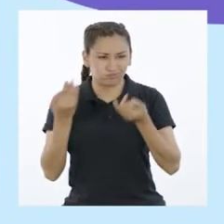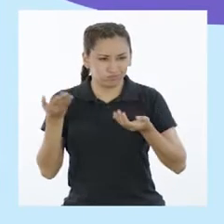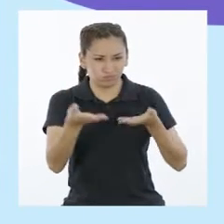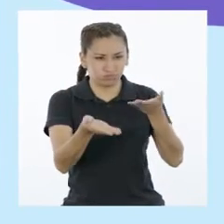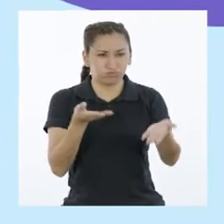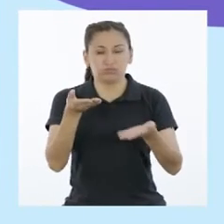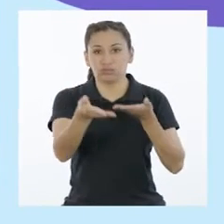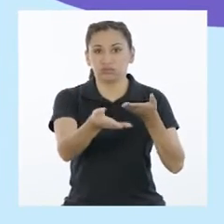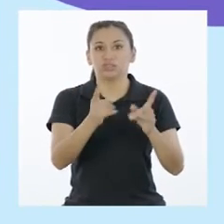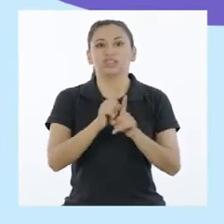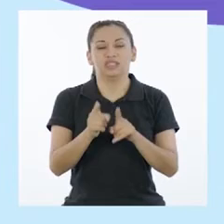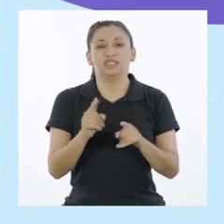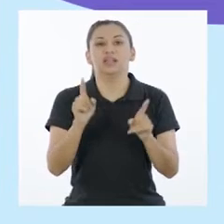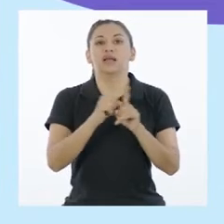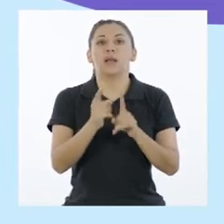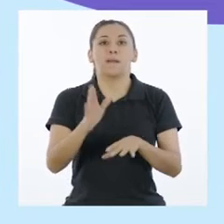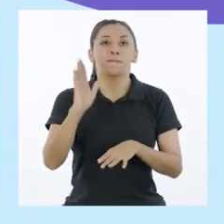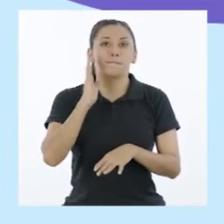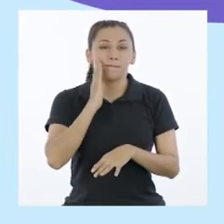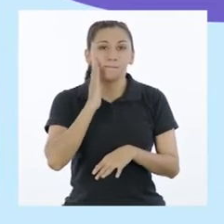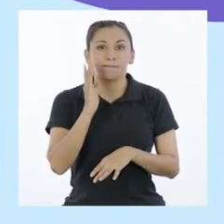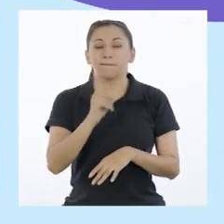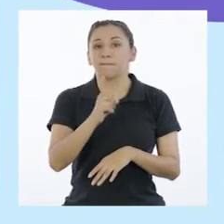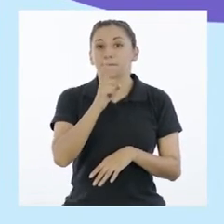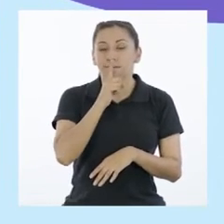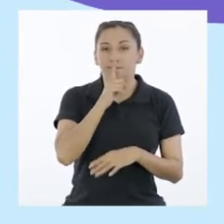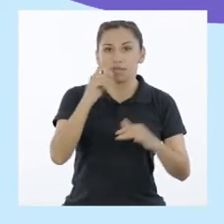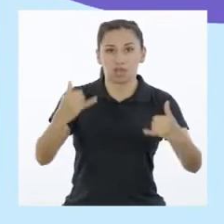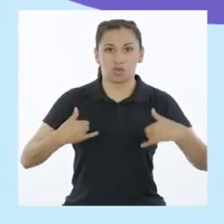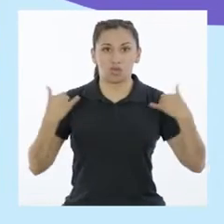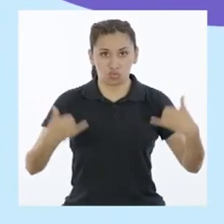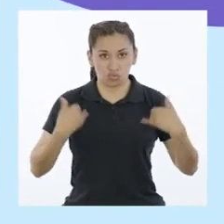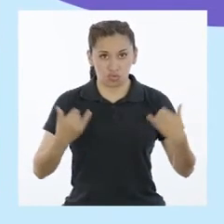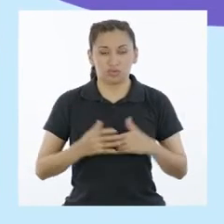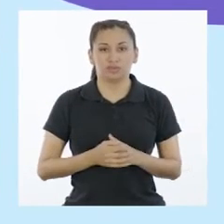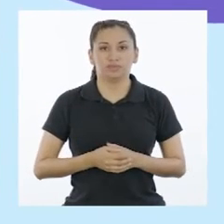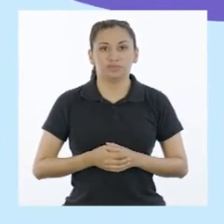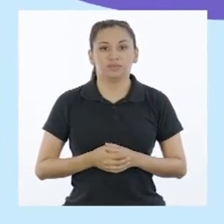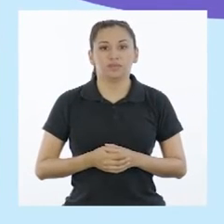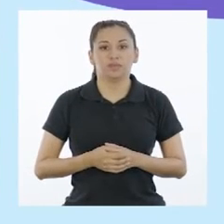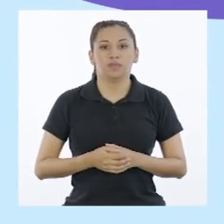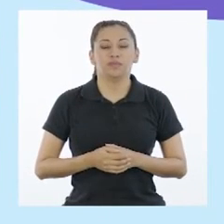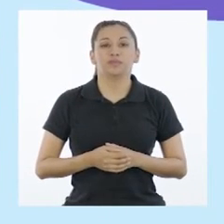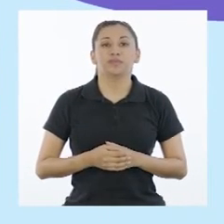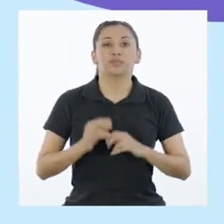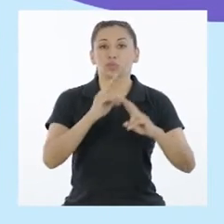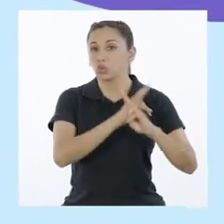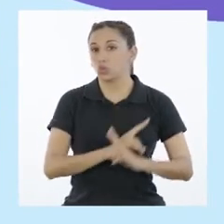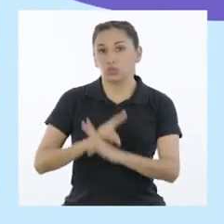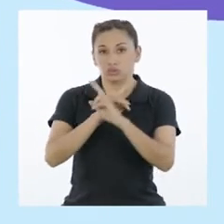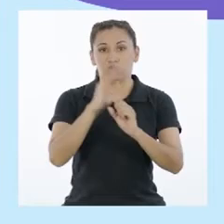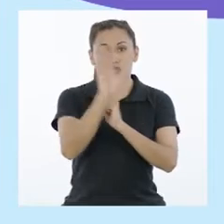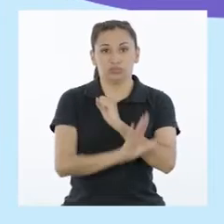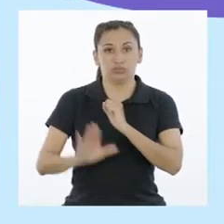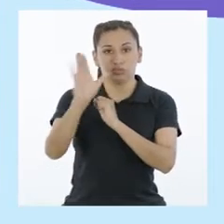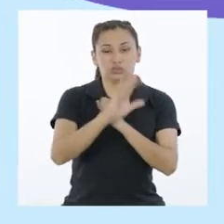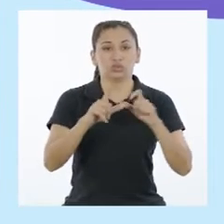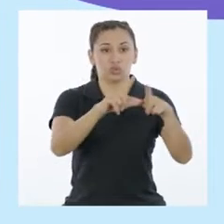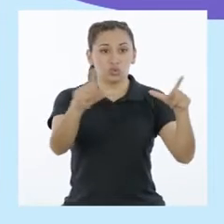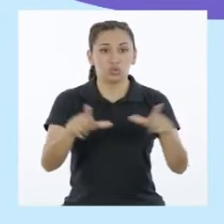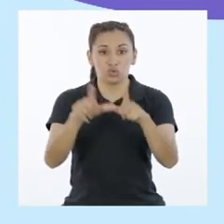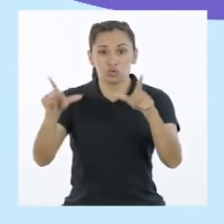Entre ellos, maternidad y paternidad adolescente, conservación y